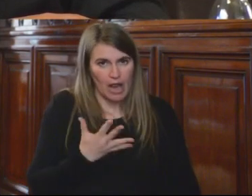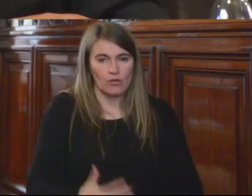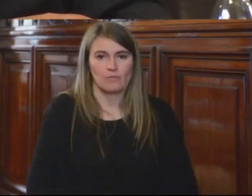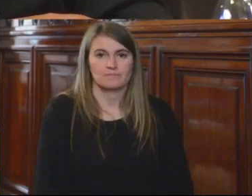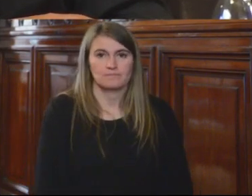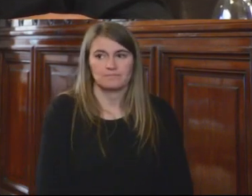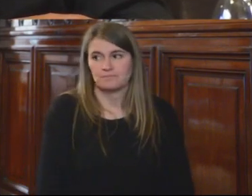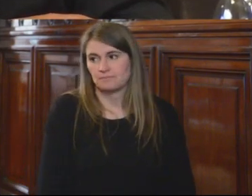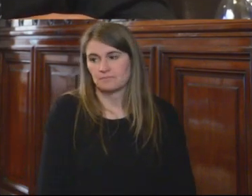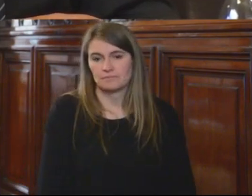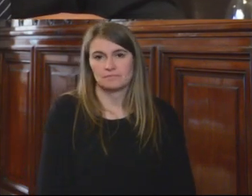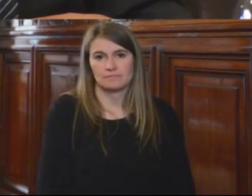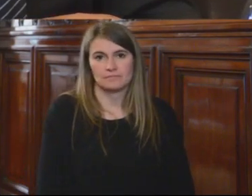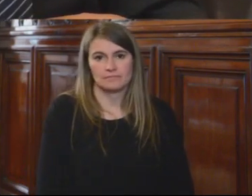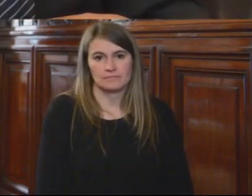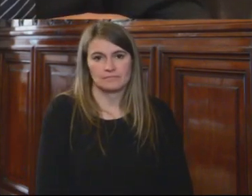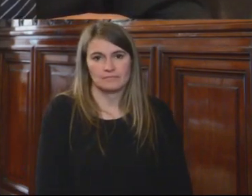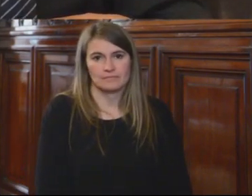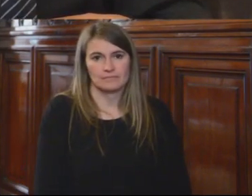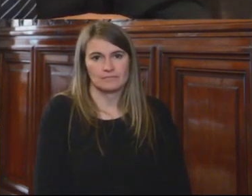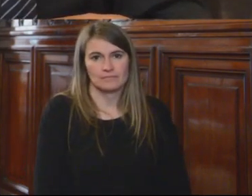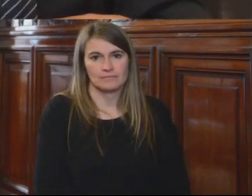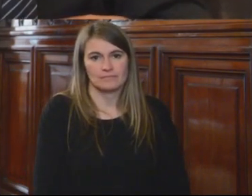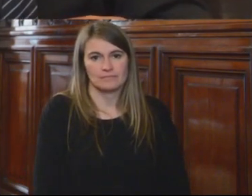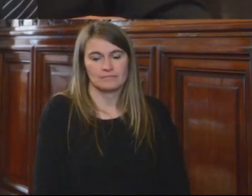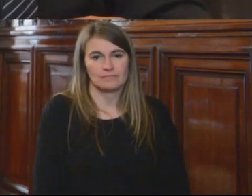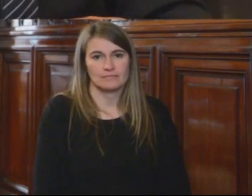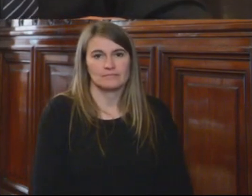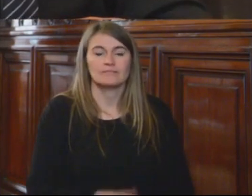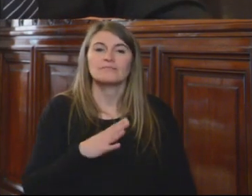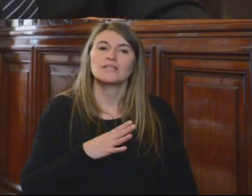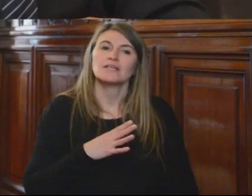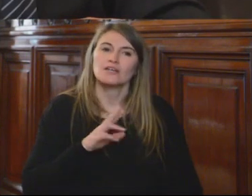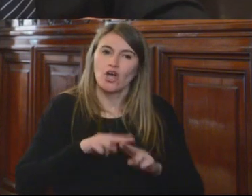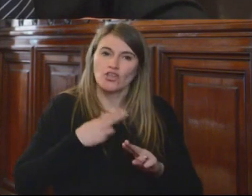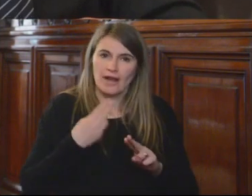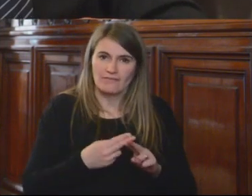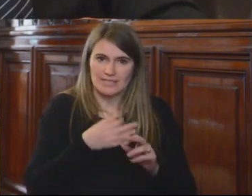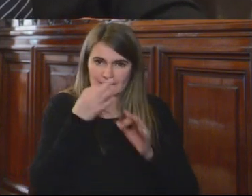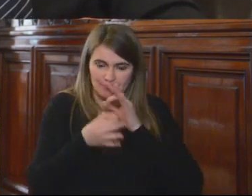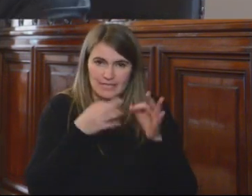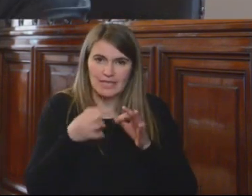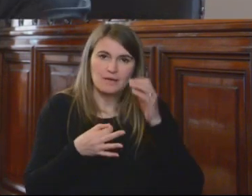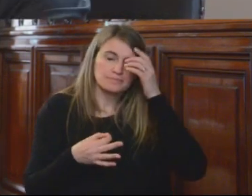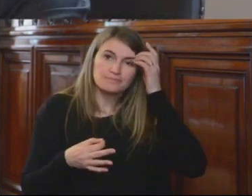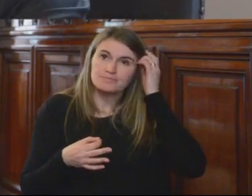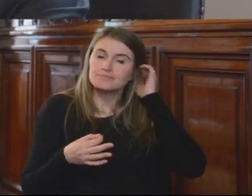Bien, a ver, reitero el agradecimiento por parte de la Comisión tanto a